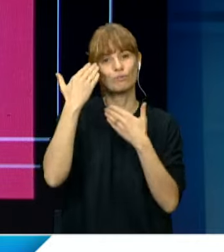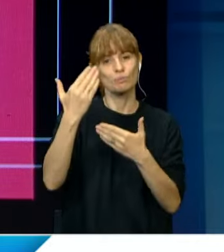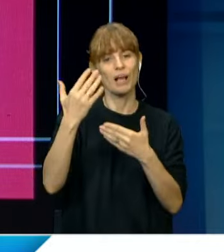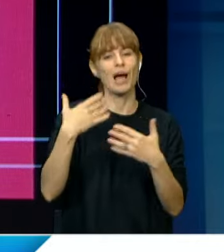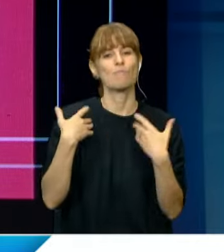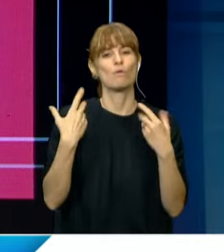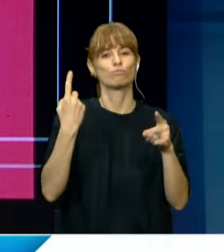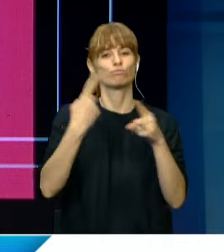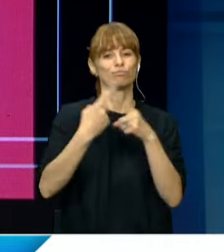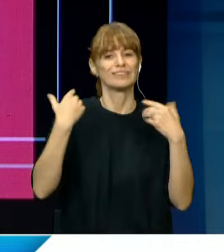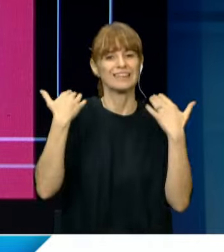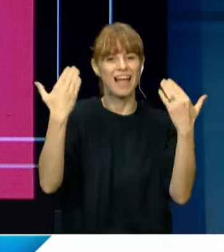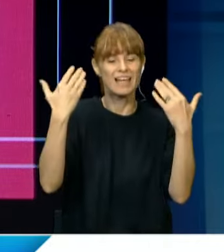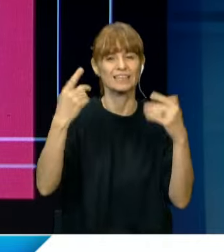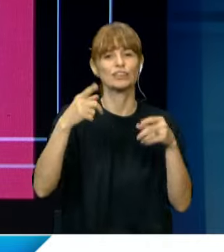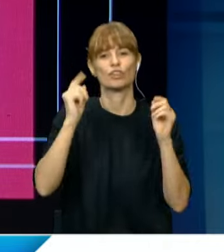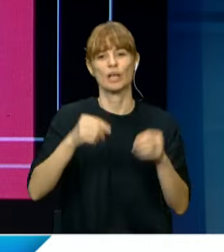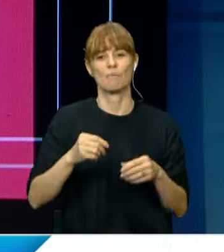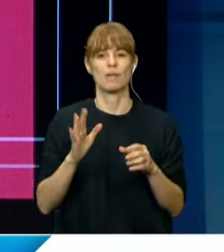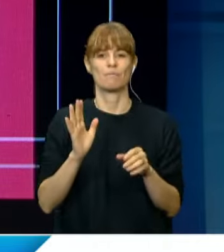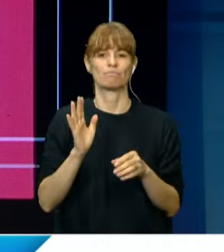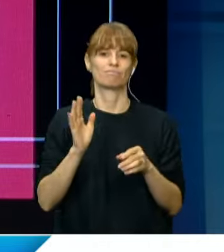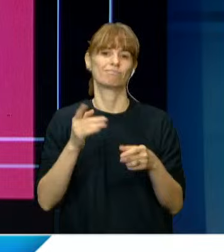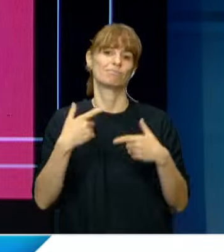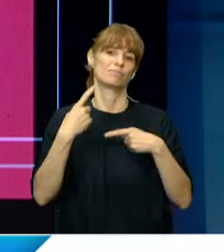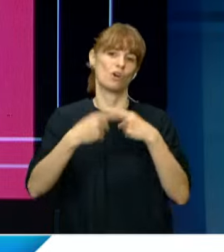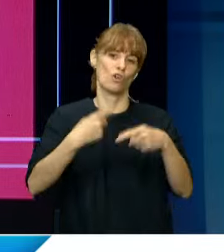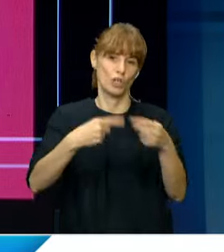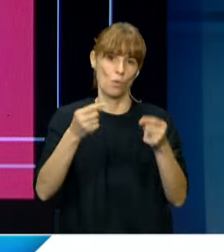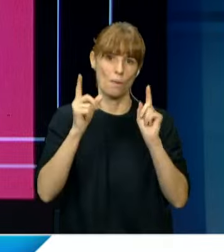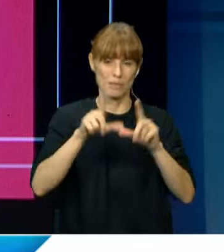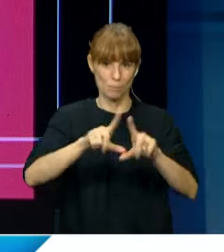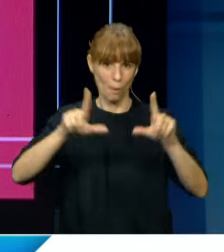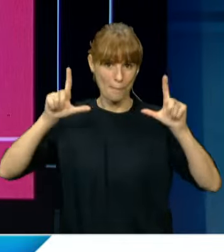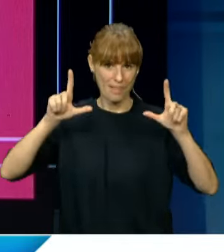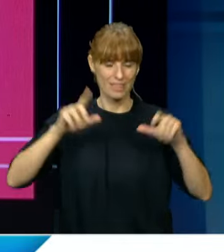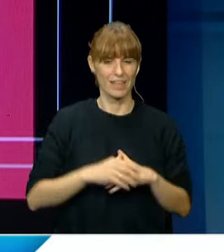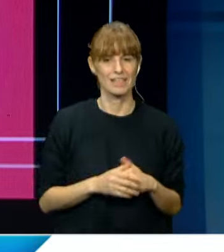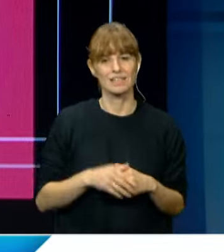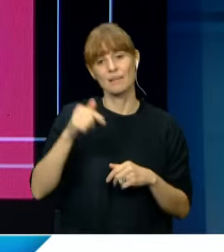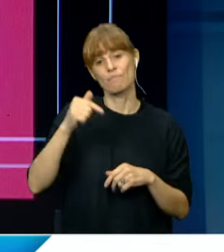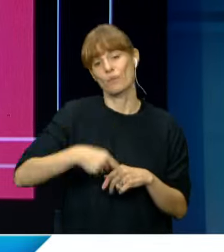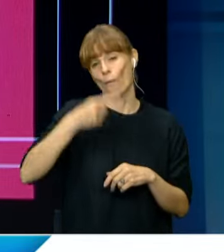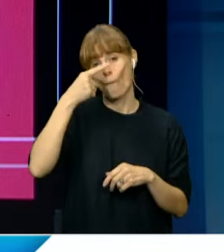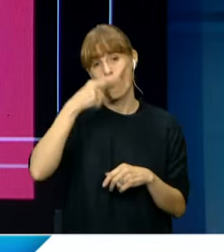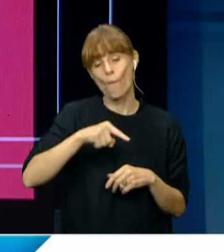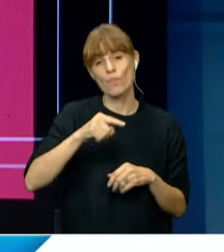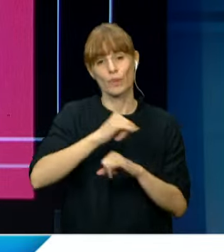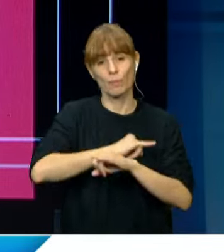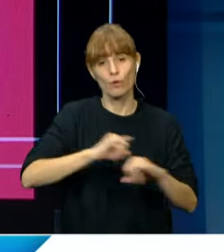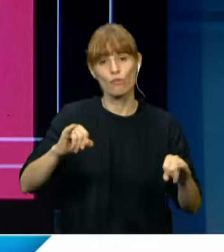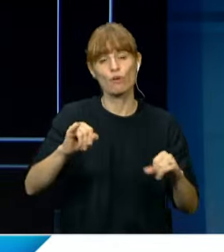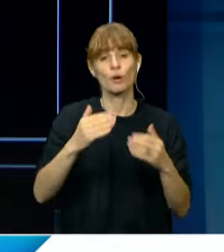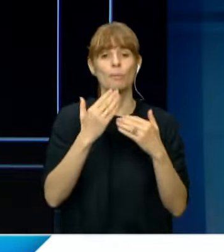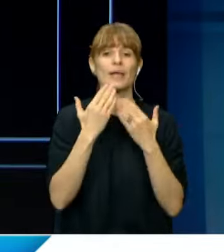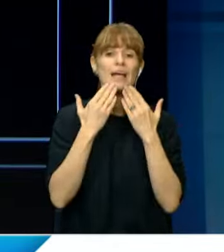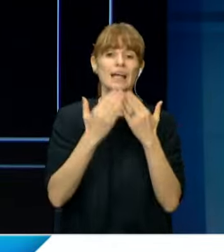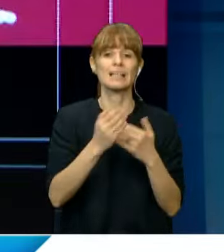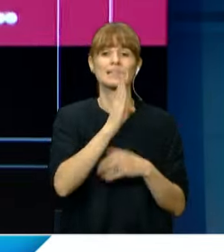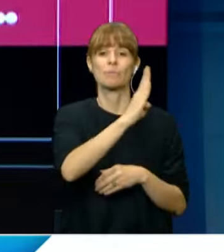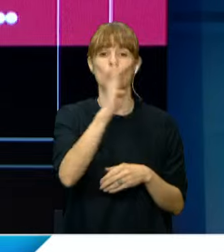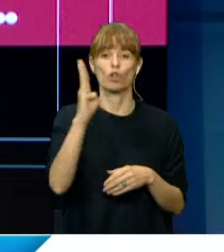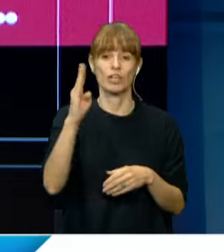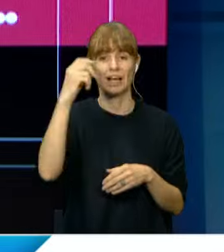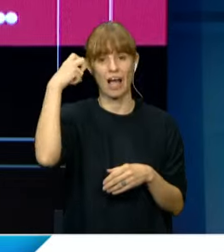éxitos y a seguir brillando por esta pantalla. Así llegamos al final de nuestro informe del día de hoy, agradeciendo a la Biblioteca del Congreso